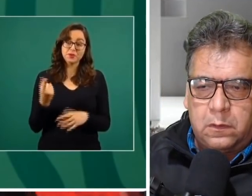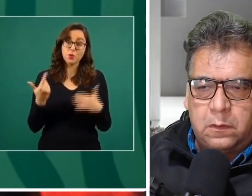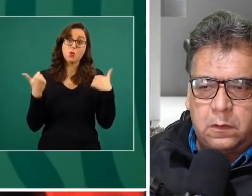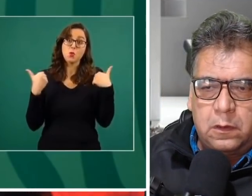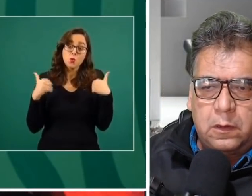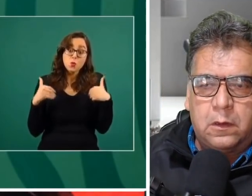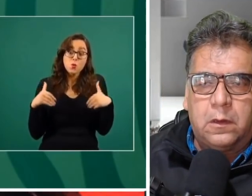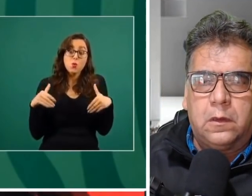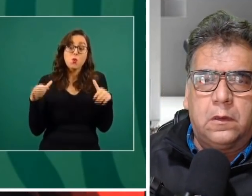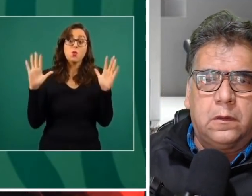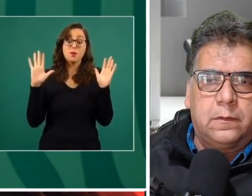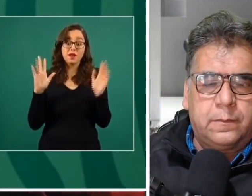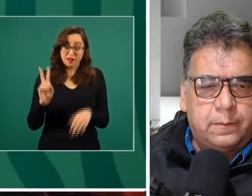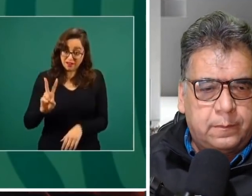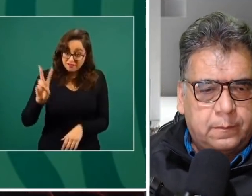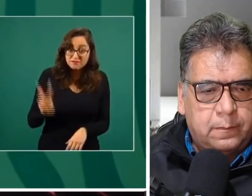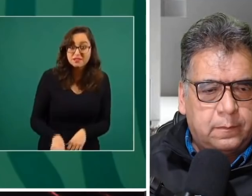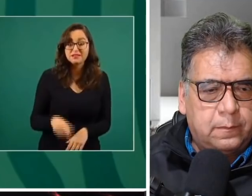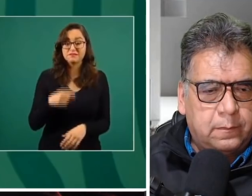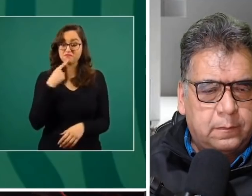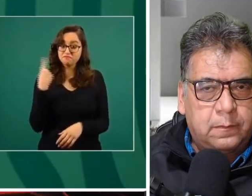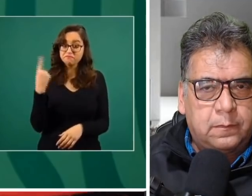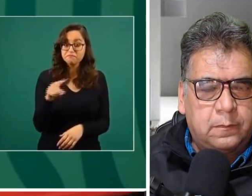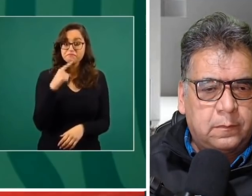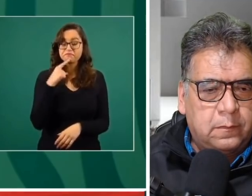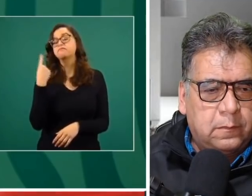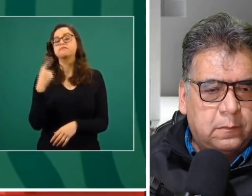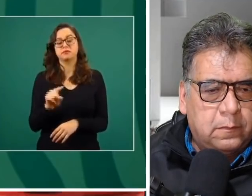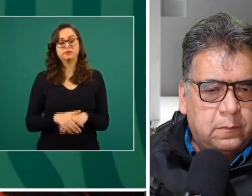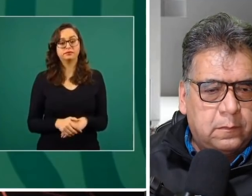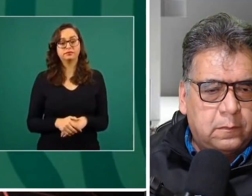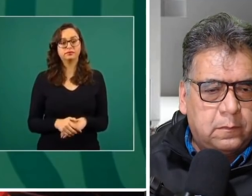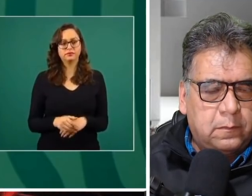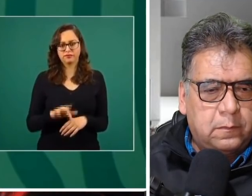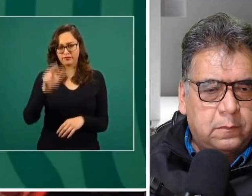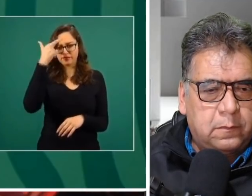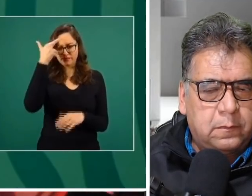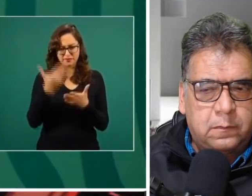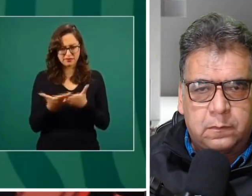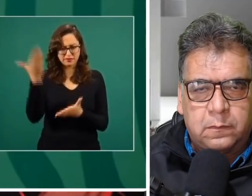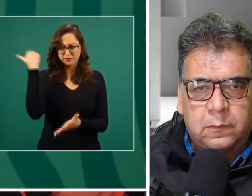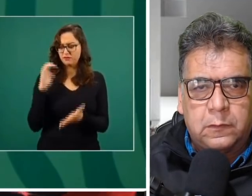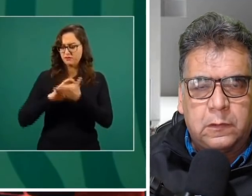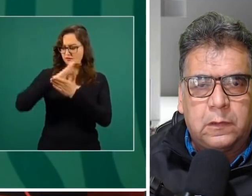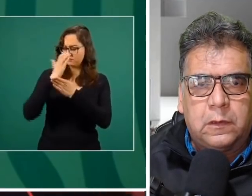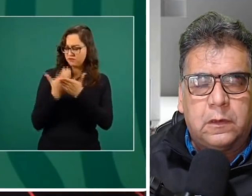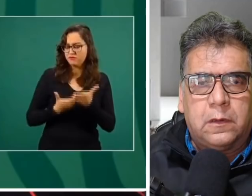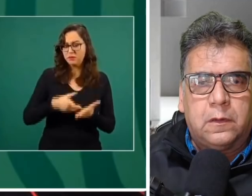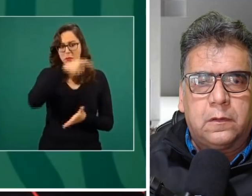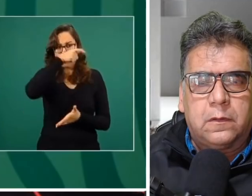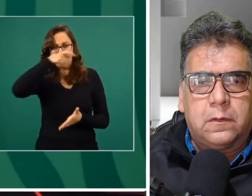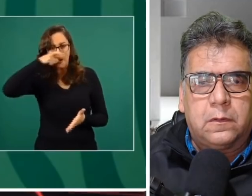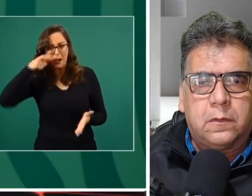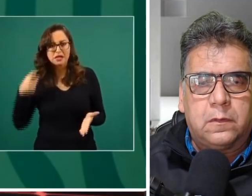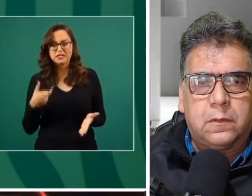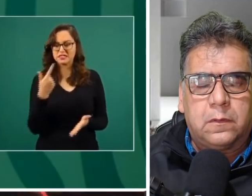si se hubiese denunciado a tiempo cuando estaban entregando los contratos leoninos para la